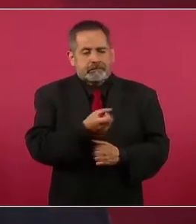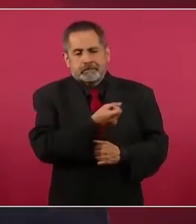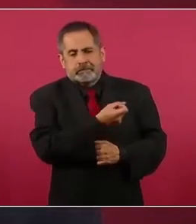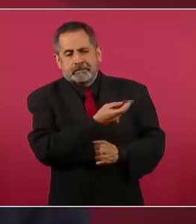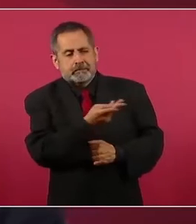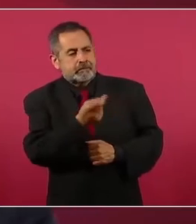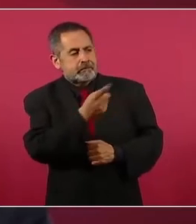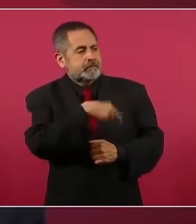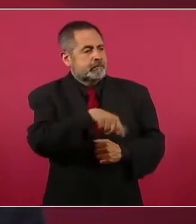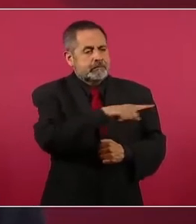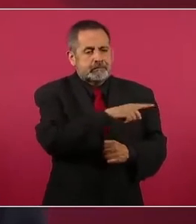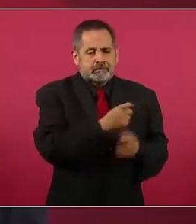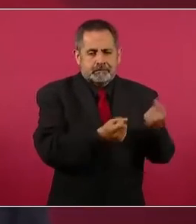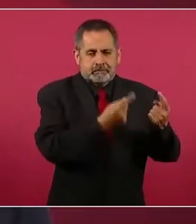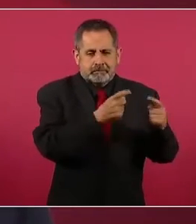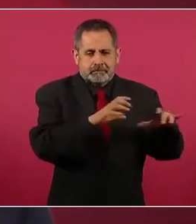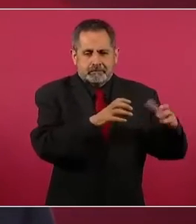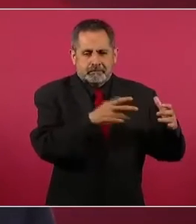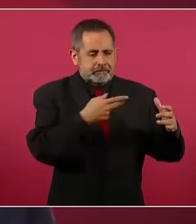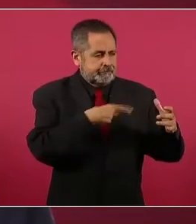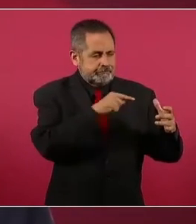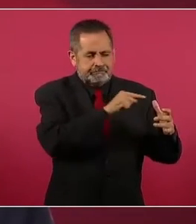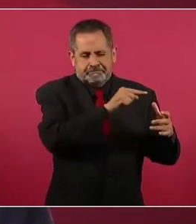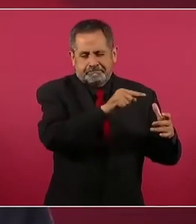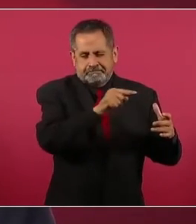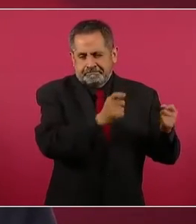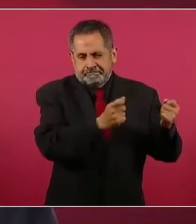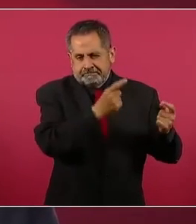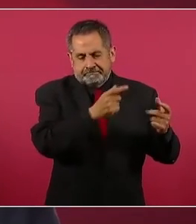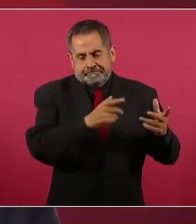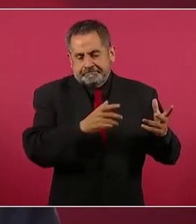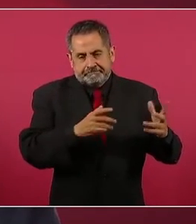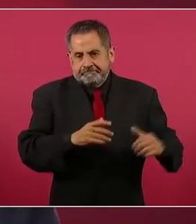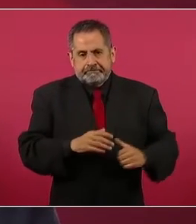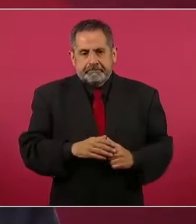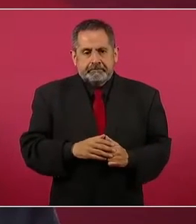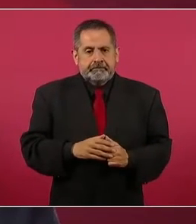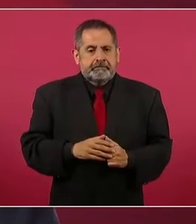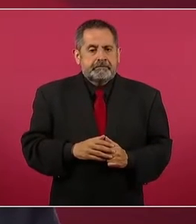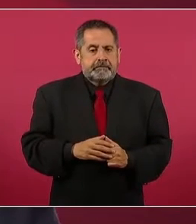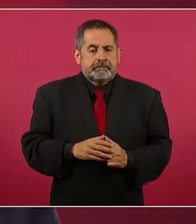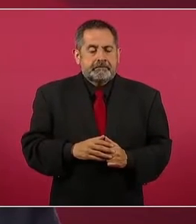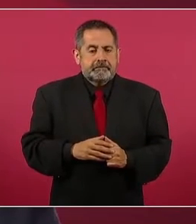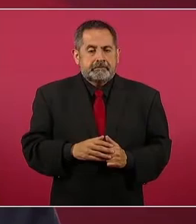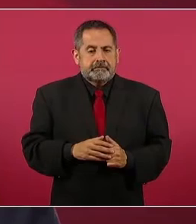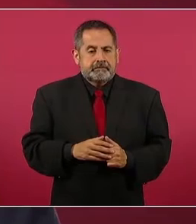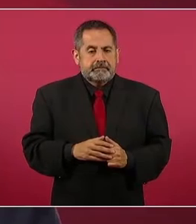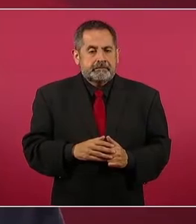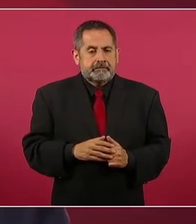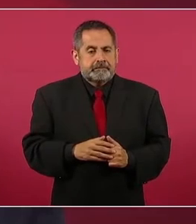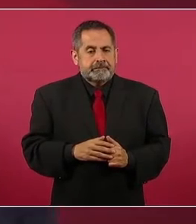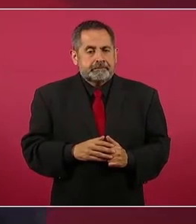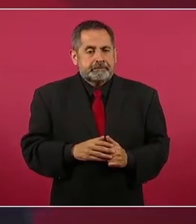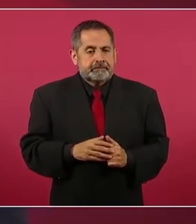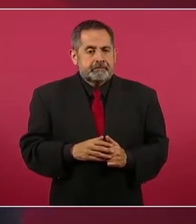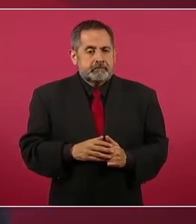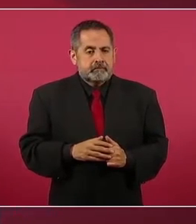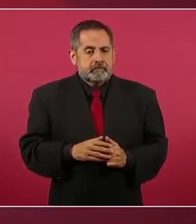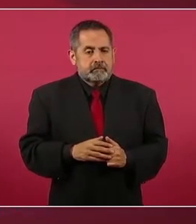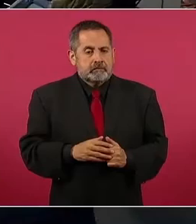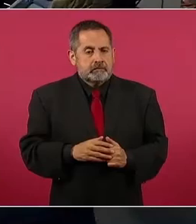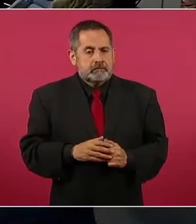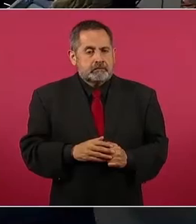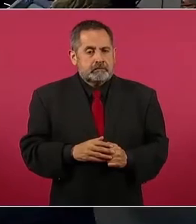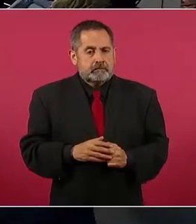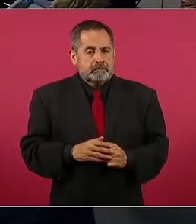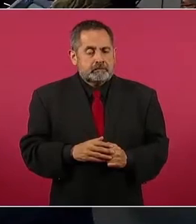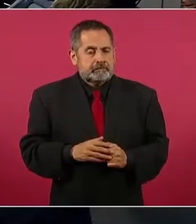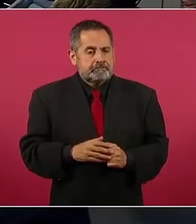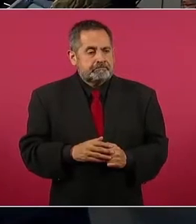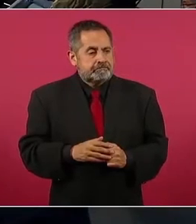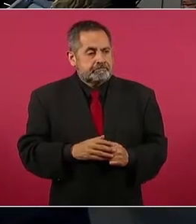hay